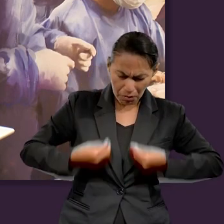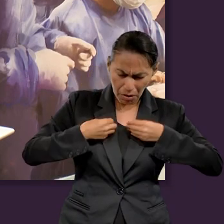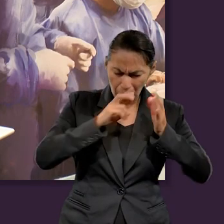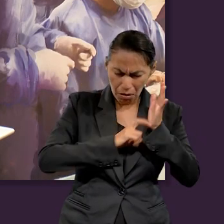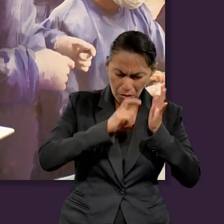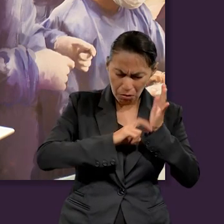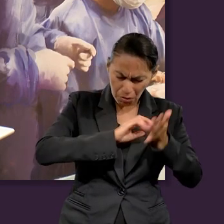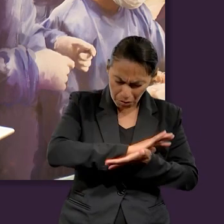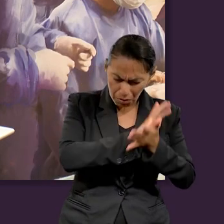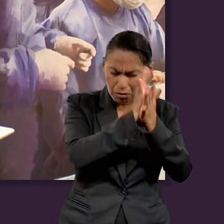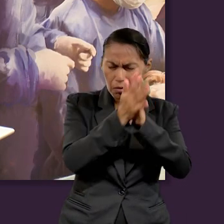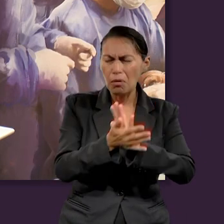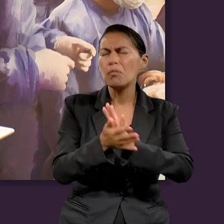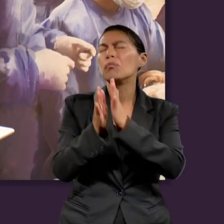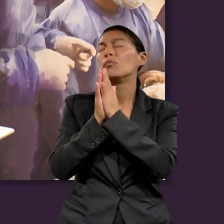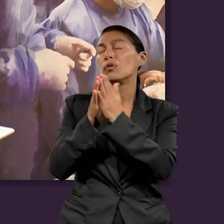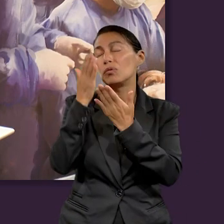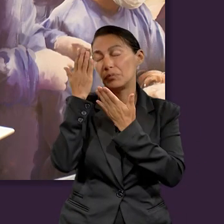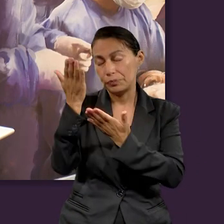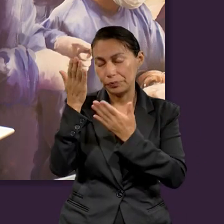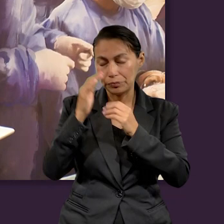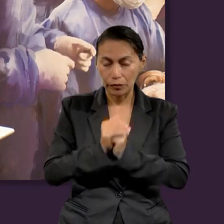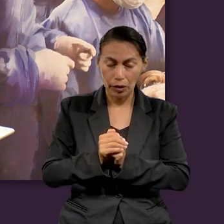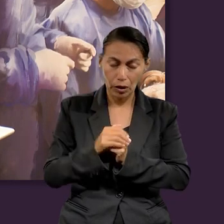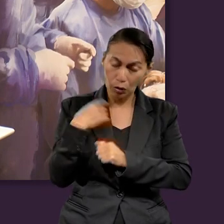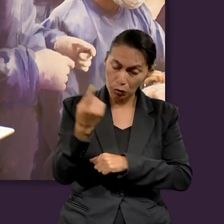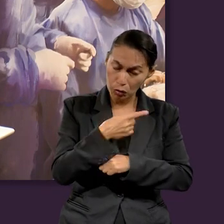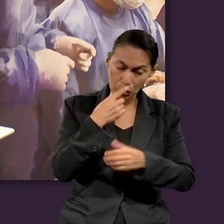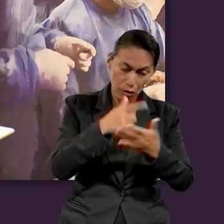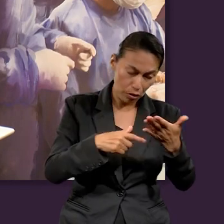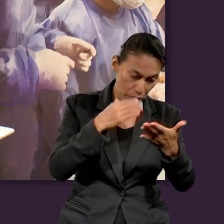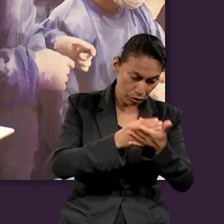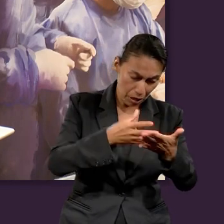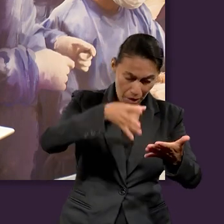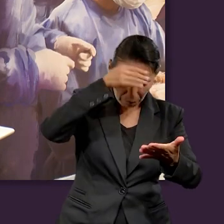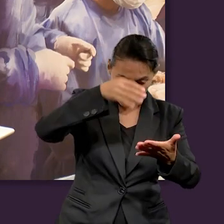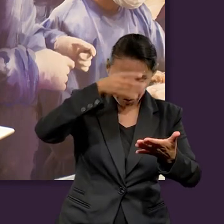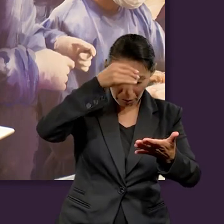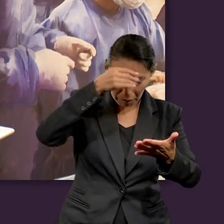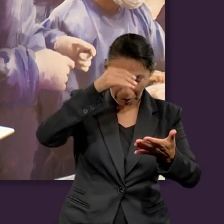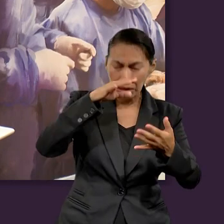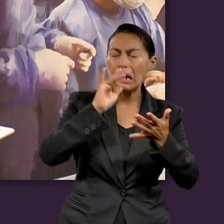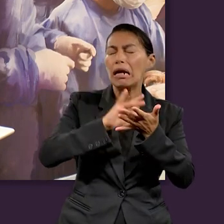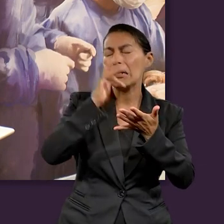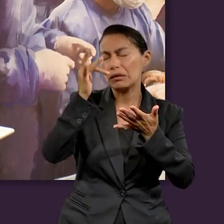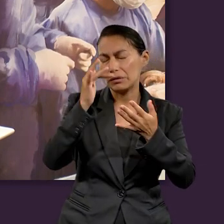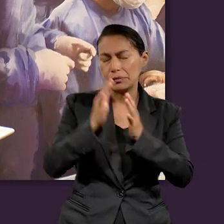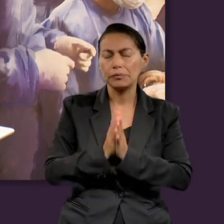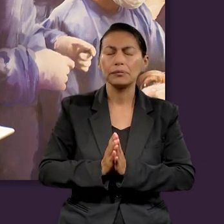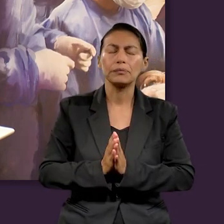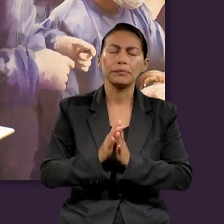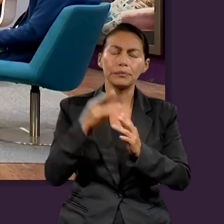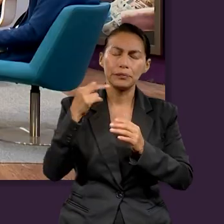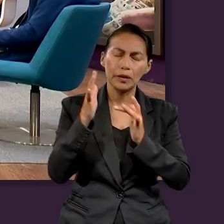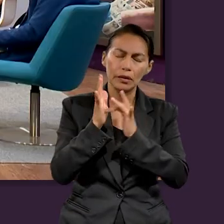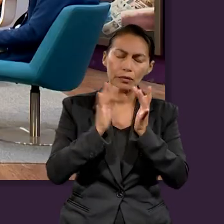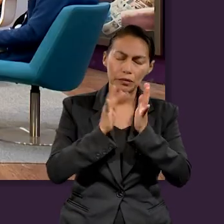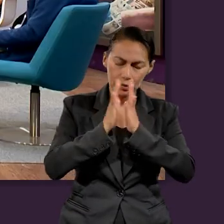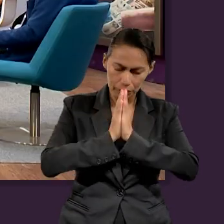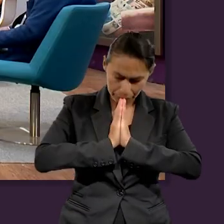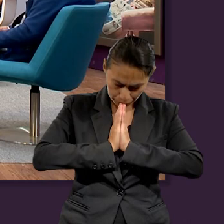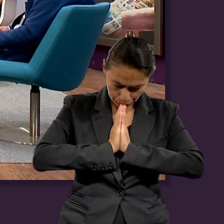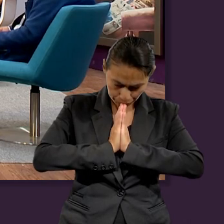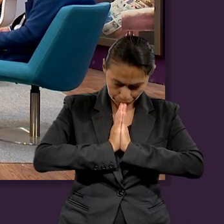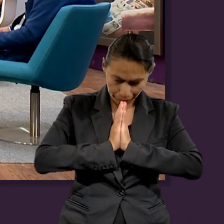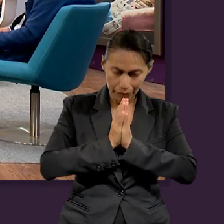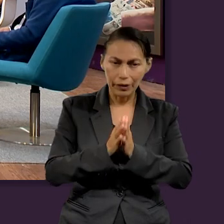ser transformadas y podamos aprender muchísimo de esta lección. En el nombre de Cristo Jesús. Amén. Muchas